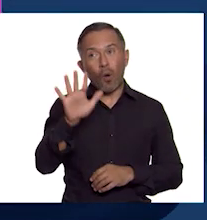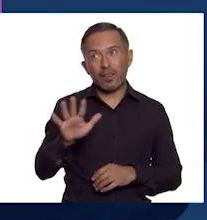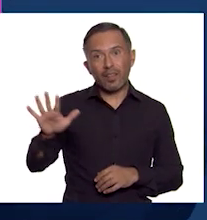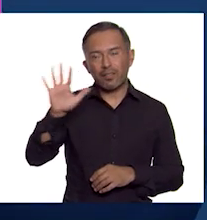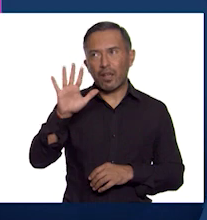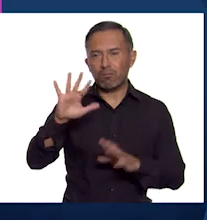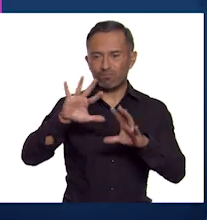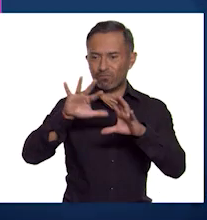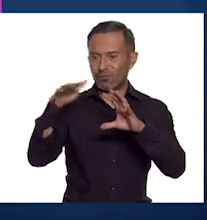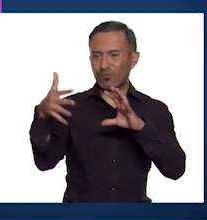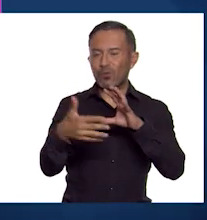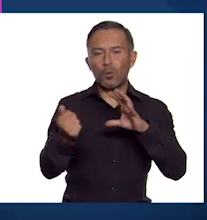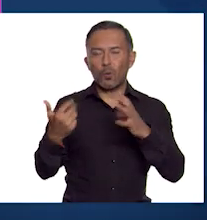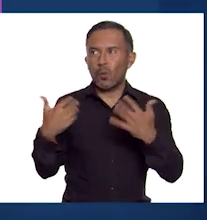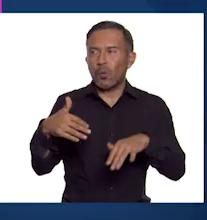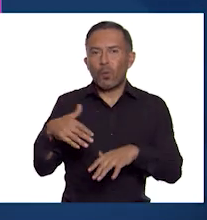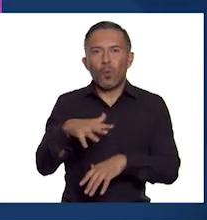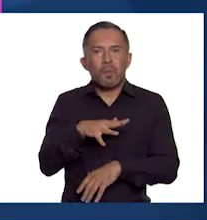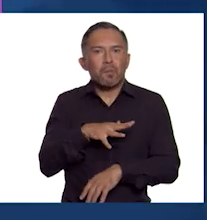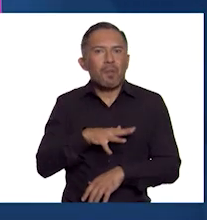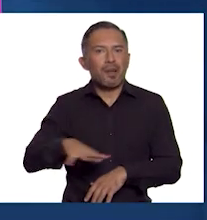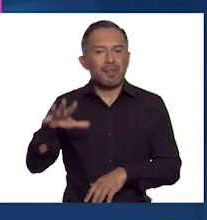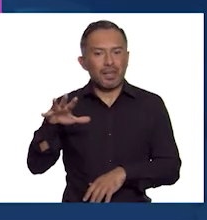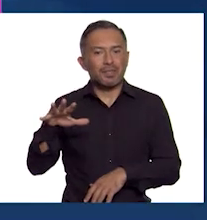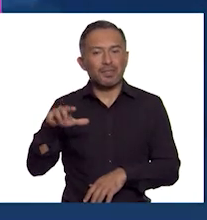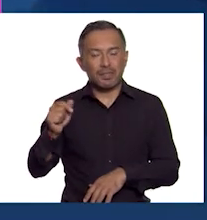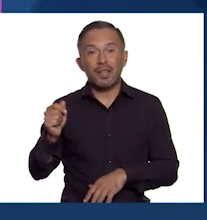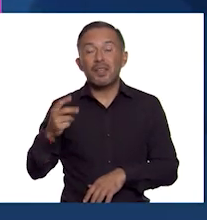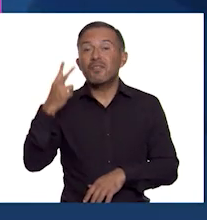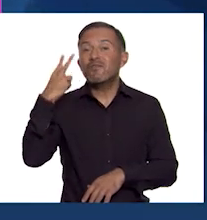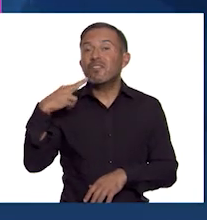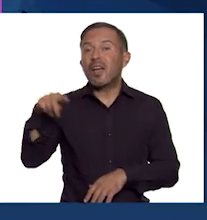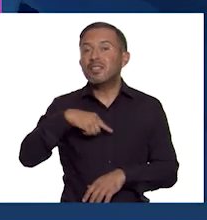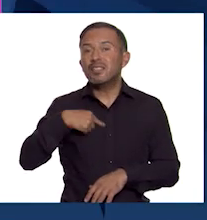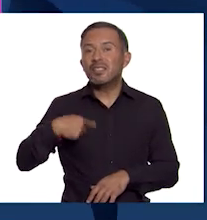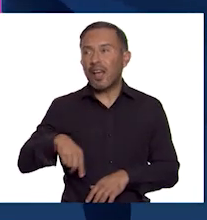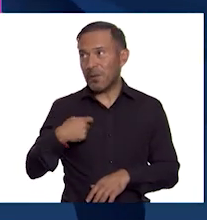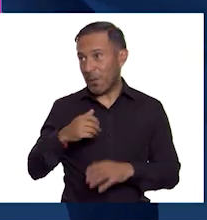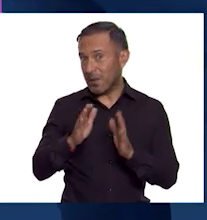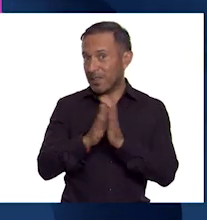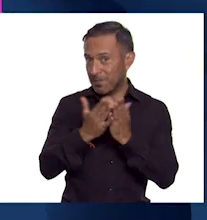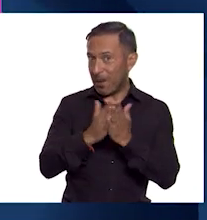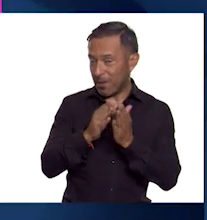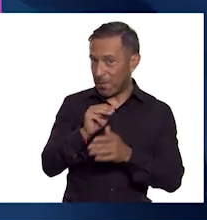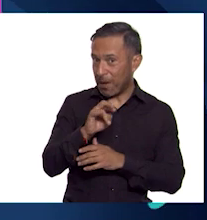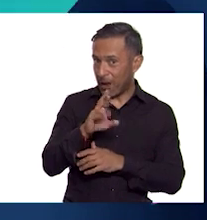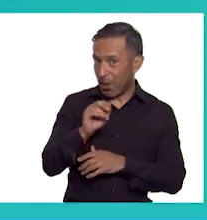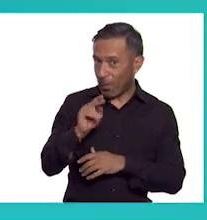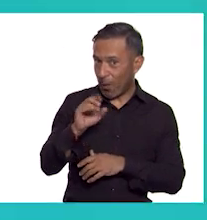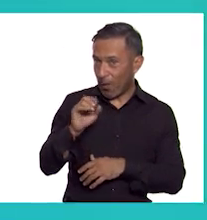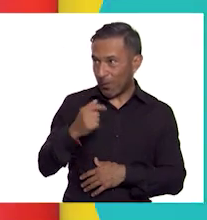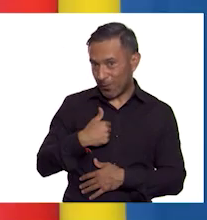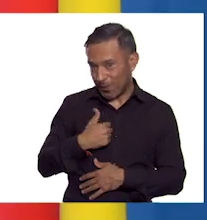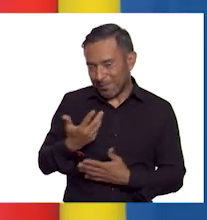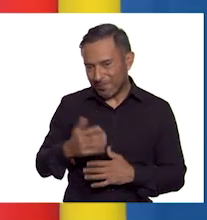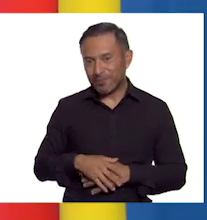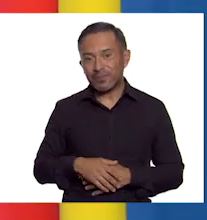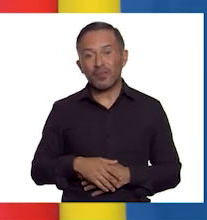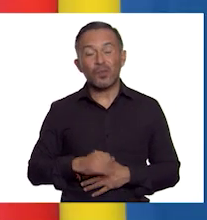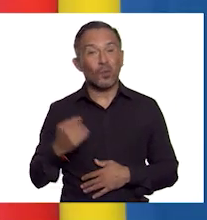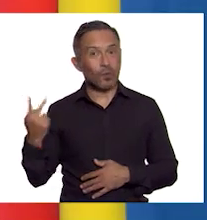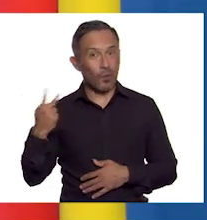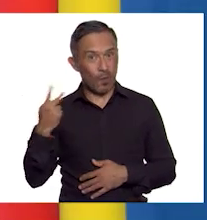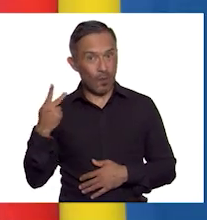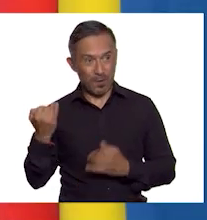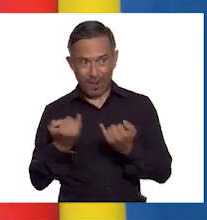¡Se parece al título del libro de Marco Polo! O sea, yo. ¡Sí! Esto es porque nosotras, al igual que